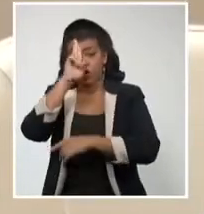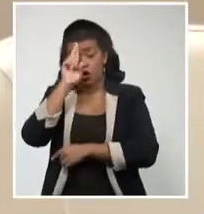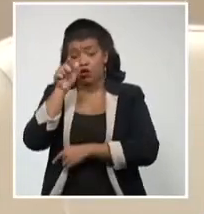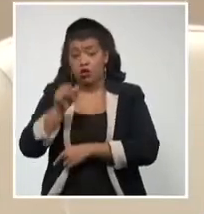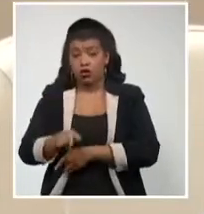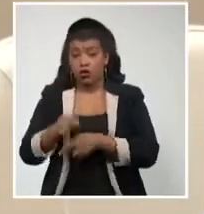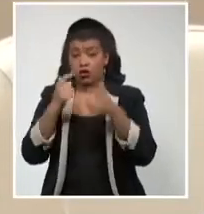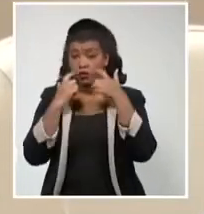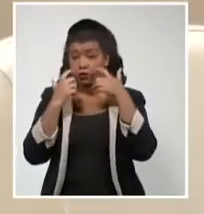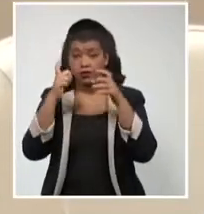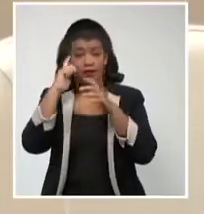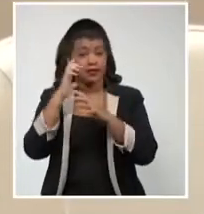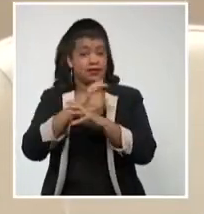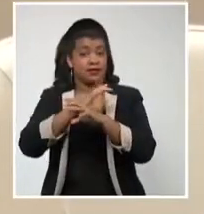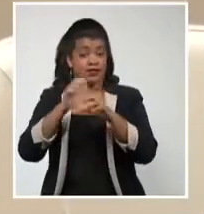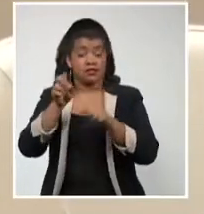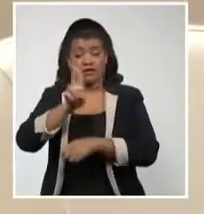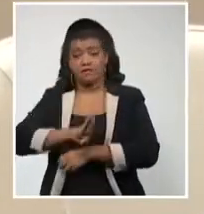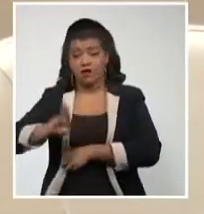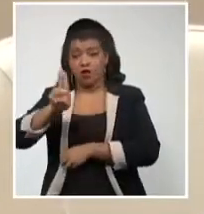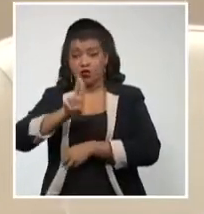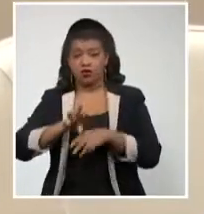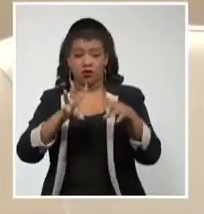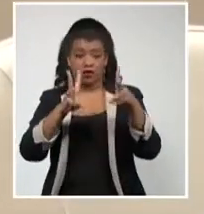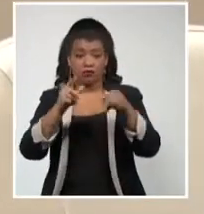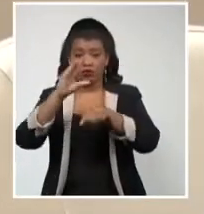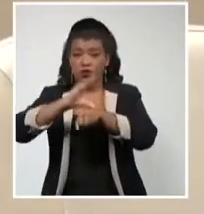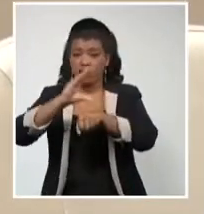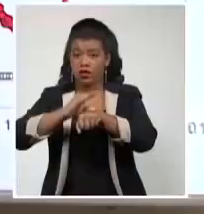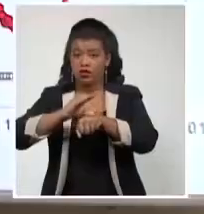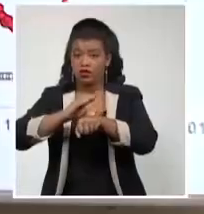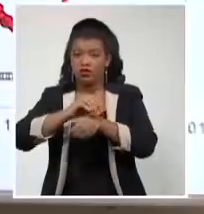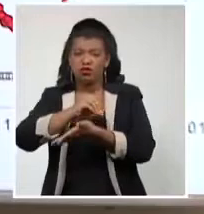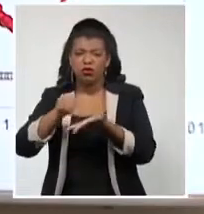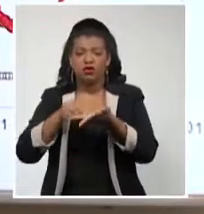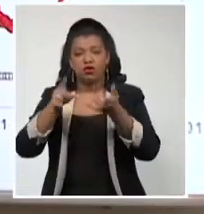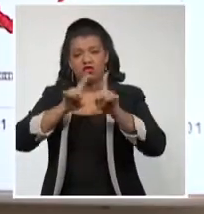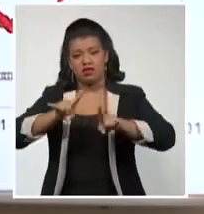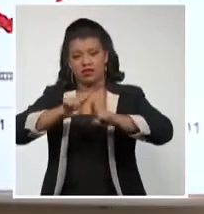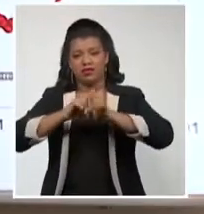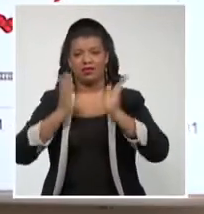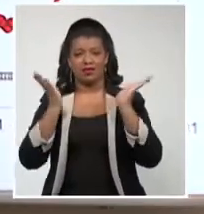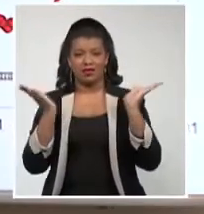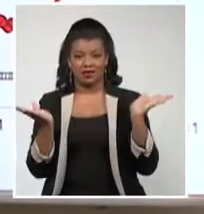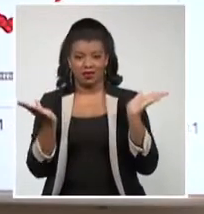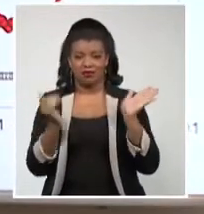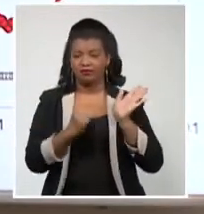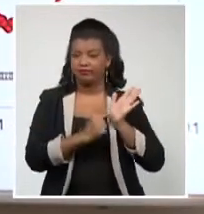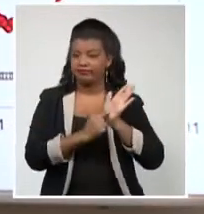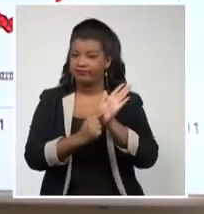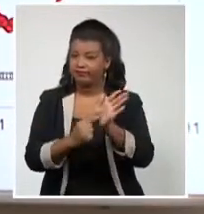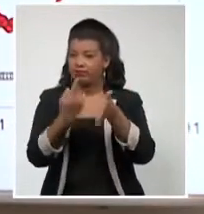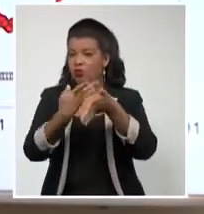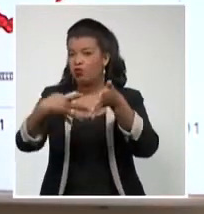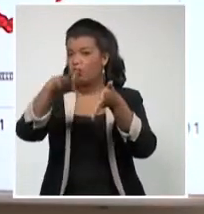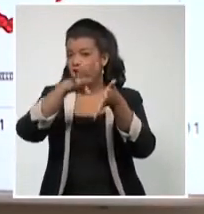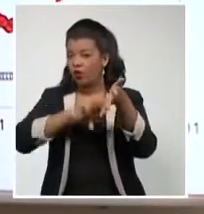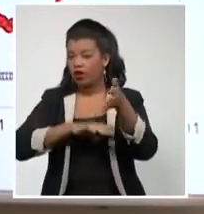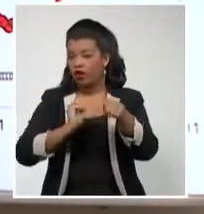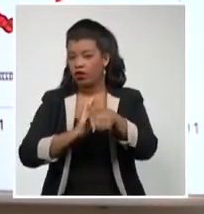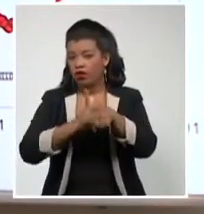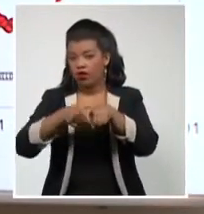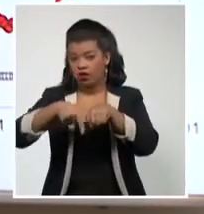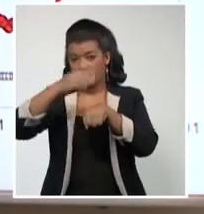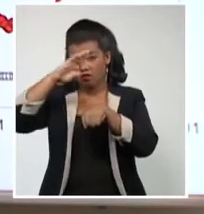Guinovar, decano de la Facultad de Matemática y Computación de la Universidad de La Habana, presentó los modelos de pronósticos de la COVID-19 en Cuba,